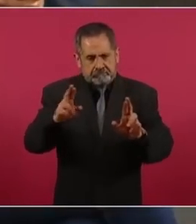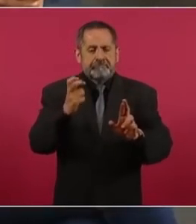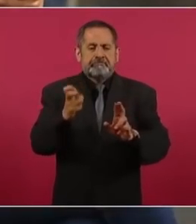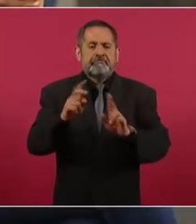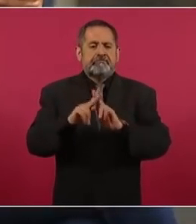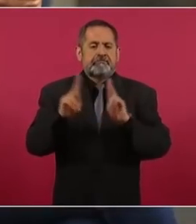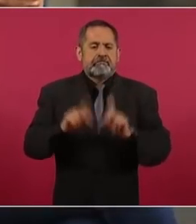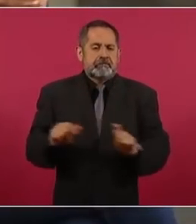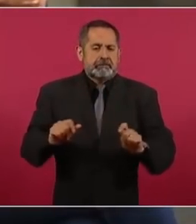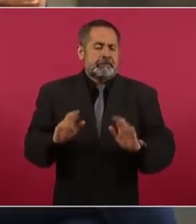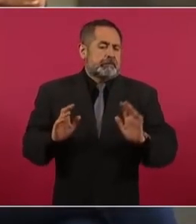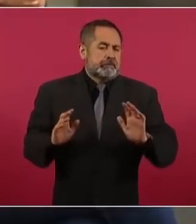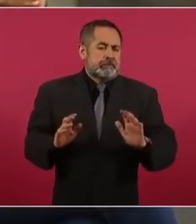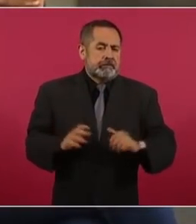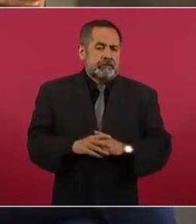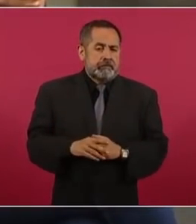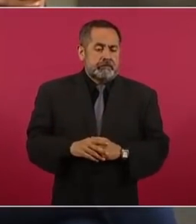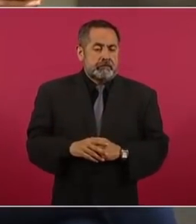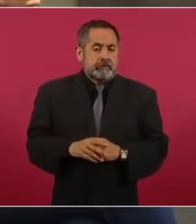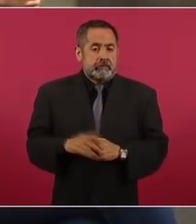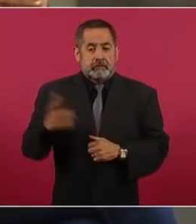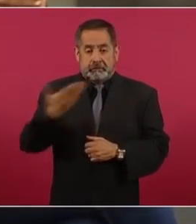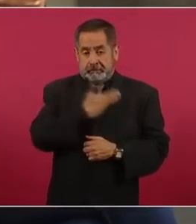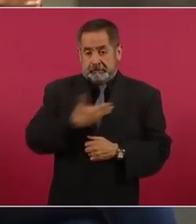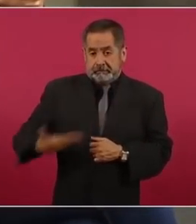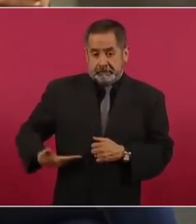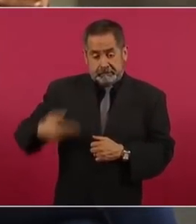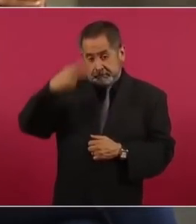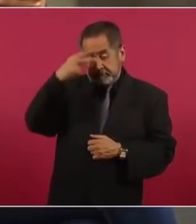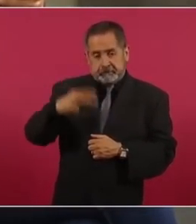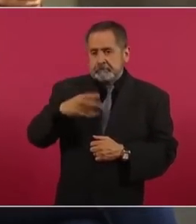Un presidente de México no puede